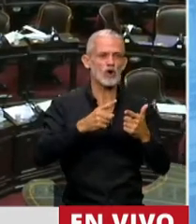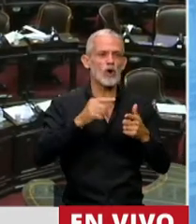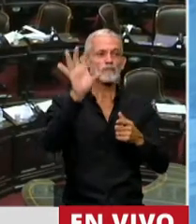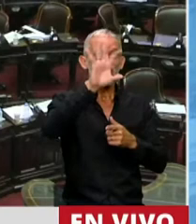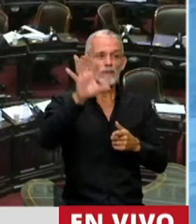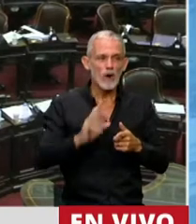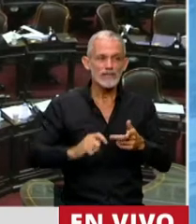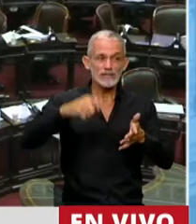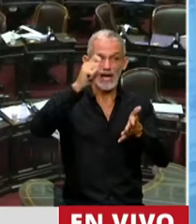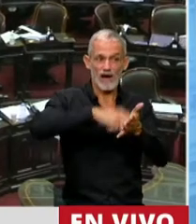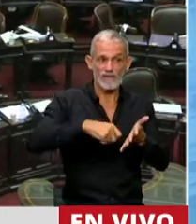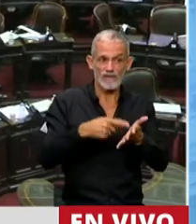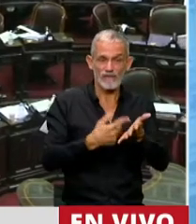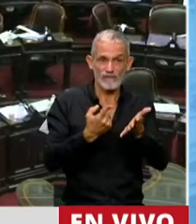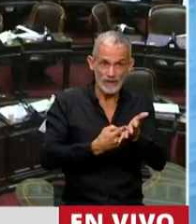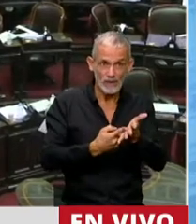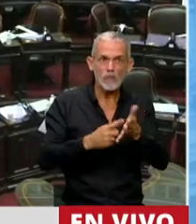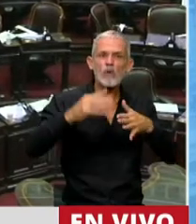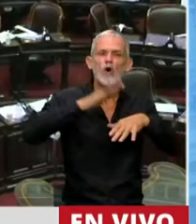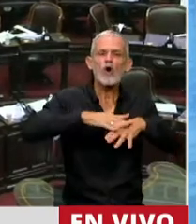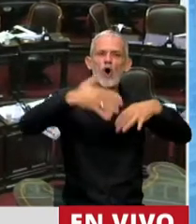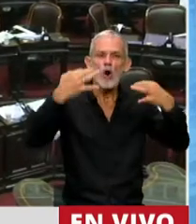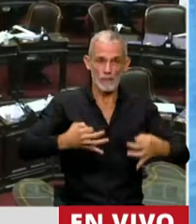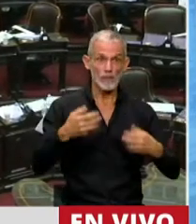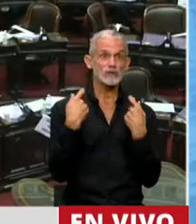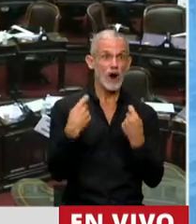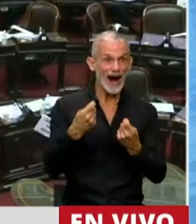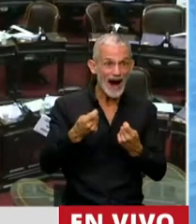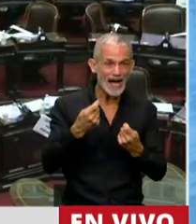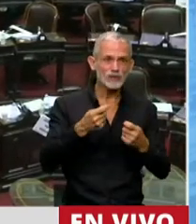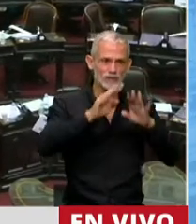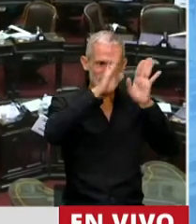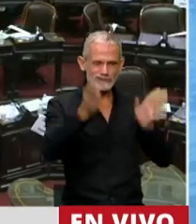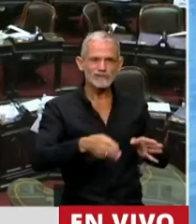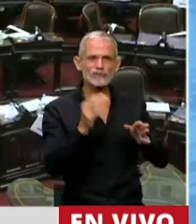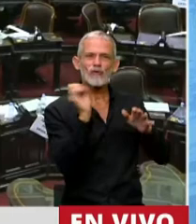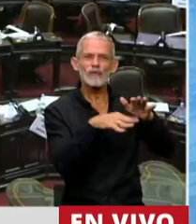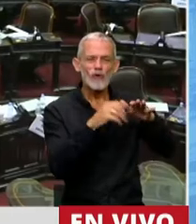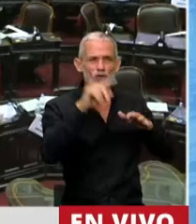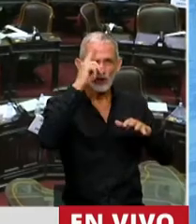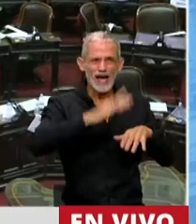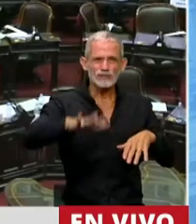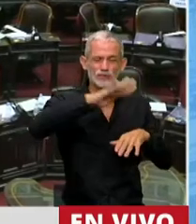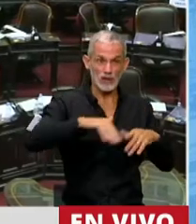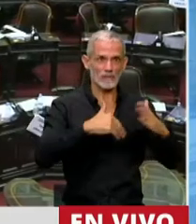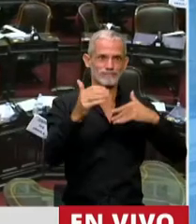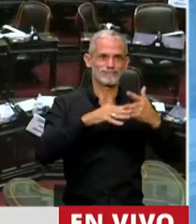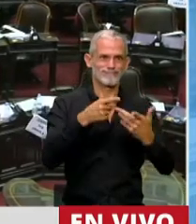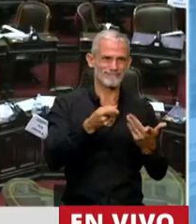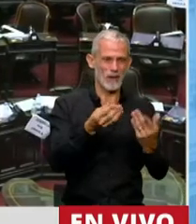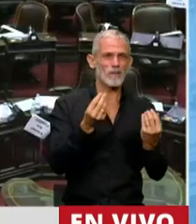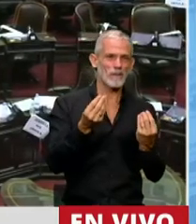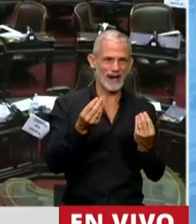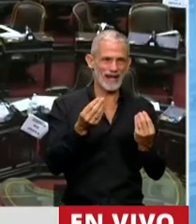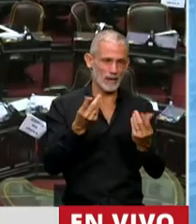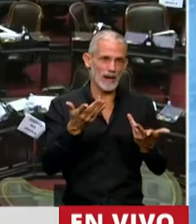provincias se comprometían a realizar este gasto del Fondo Nacional de Vivienda para paliar este déficit.